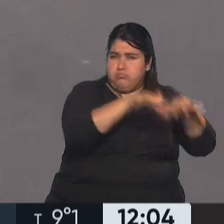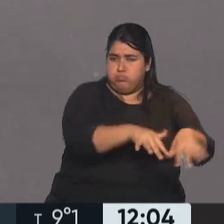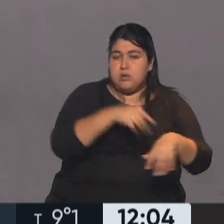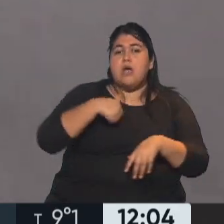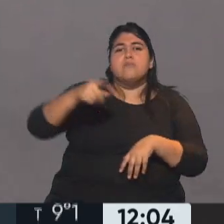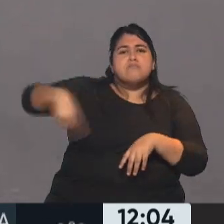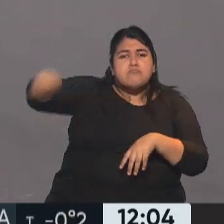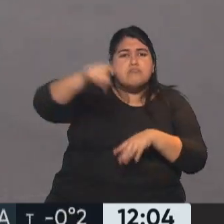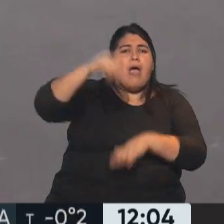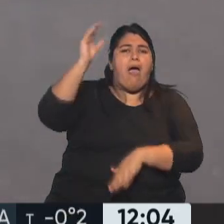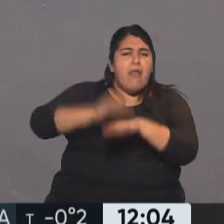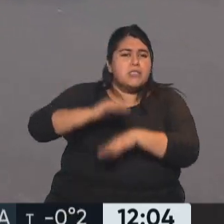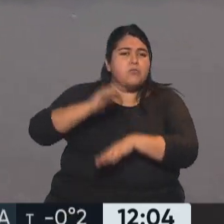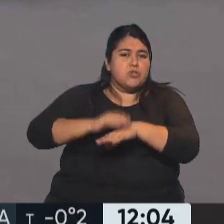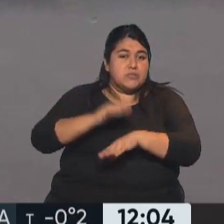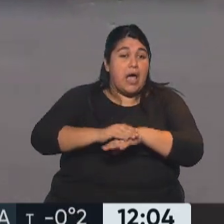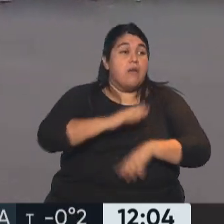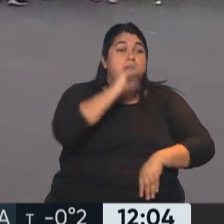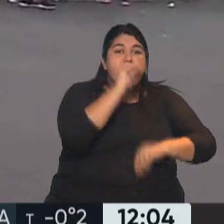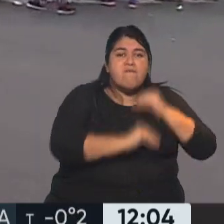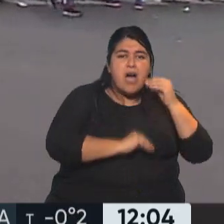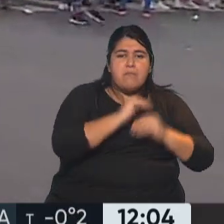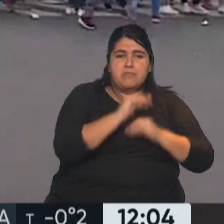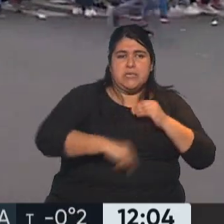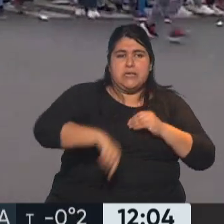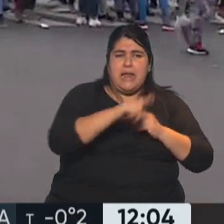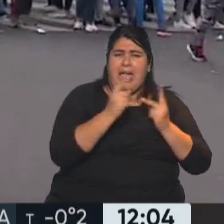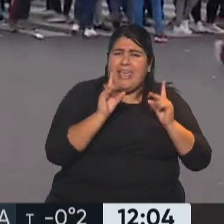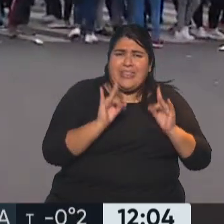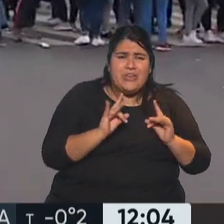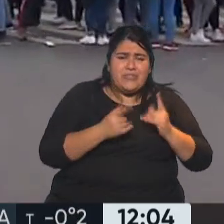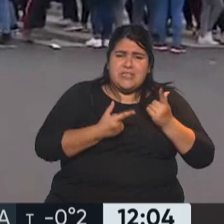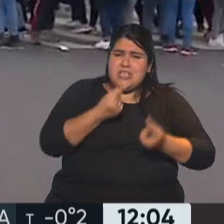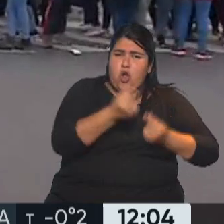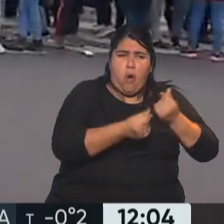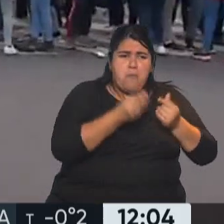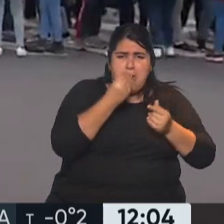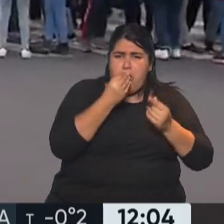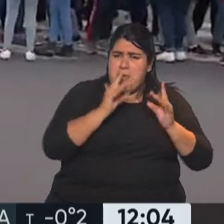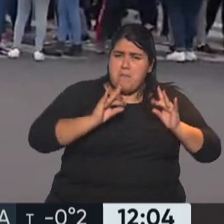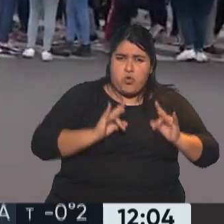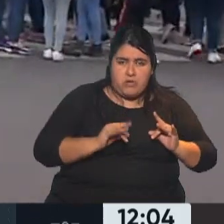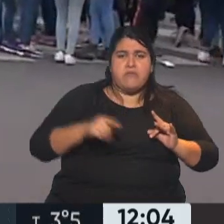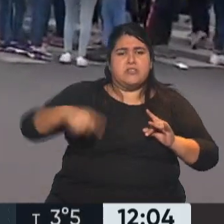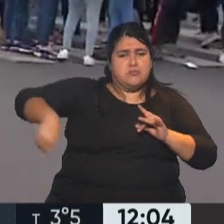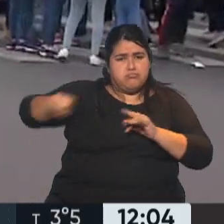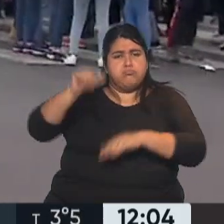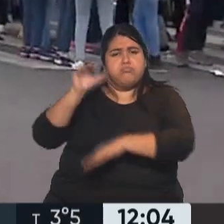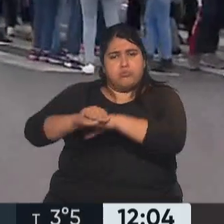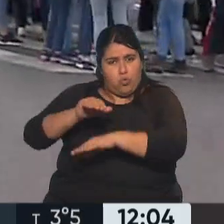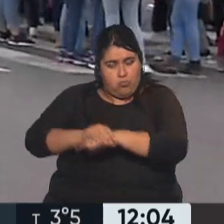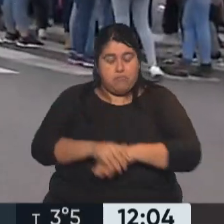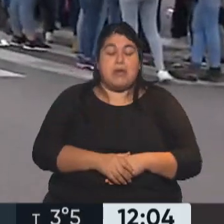responsables de que millones de familias tengan dificultades para poder alimentarse. Este es el reclamo principal